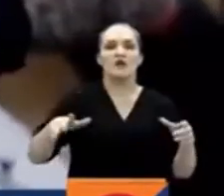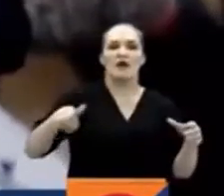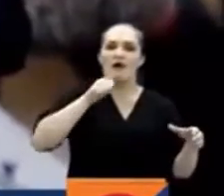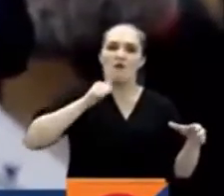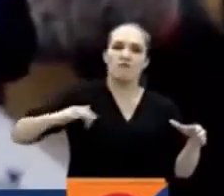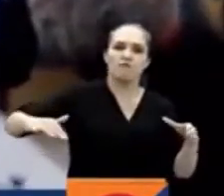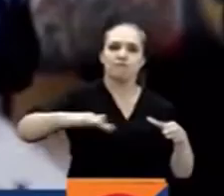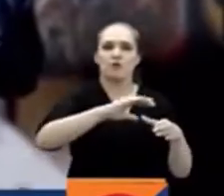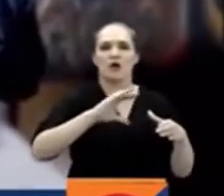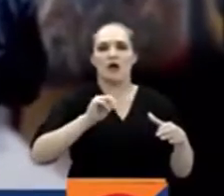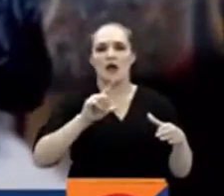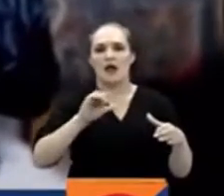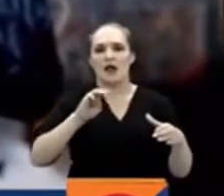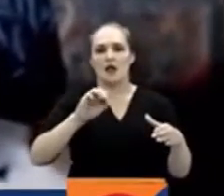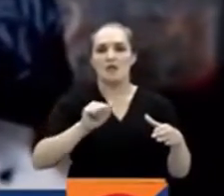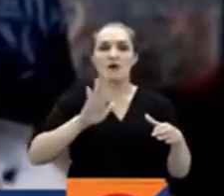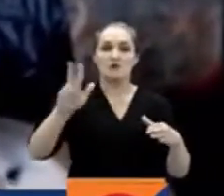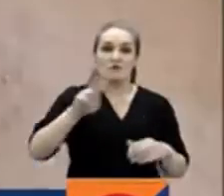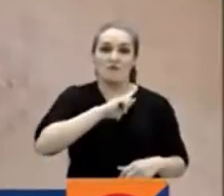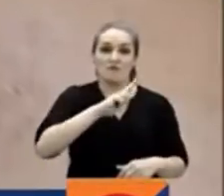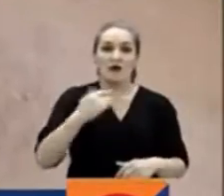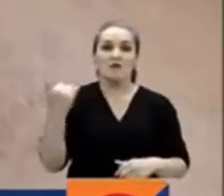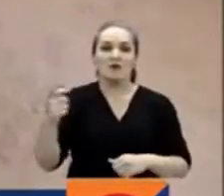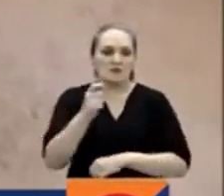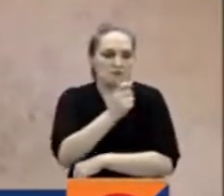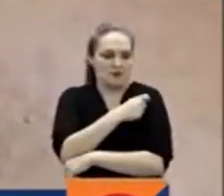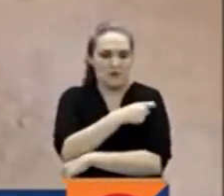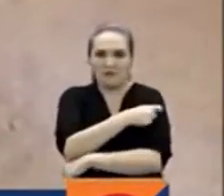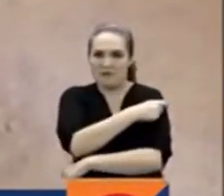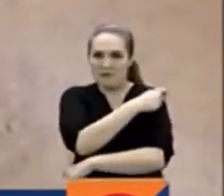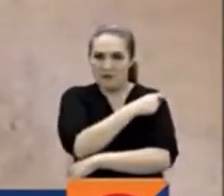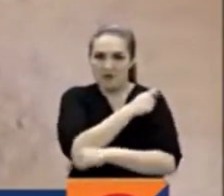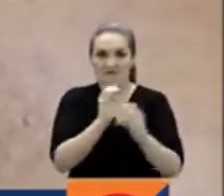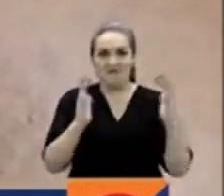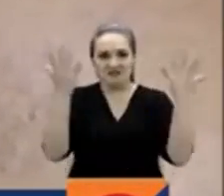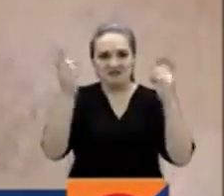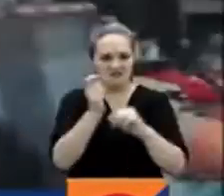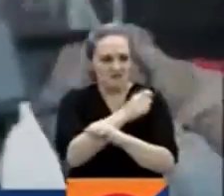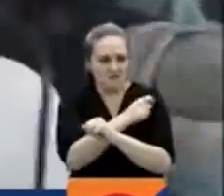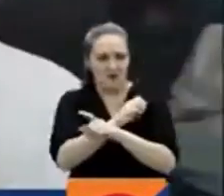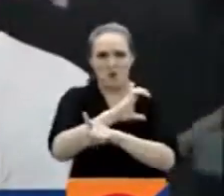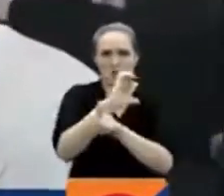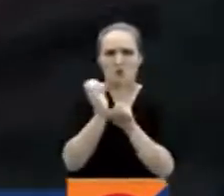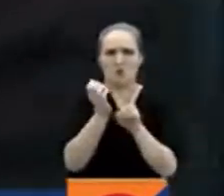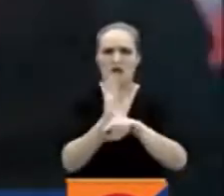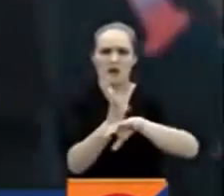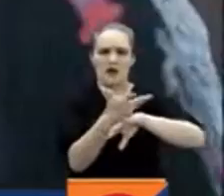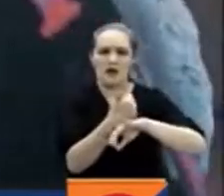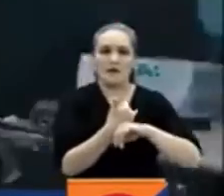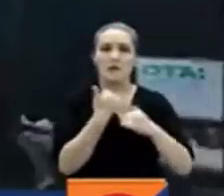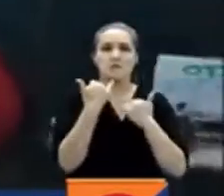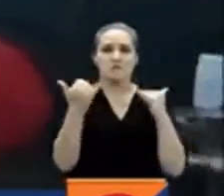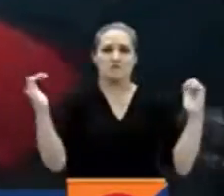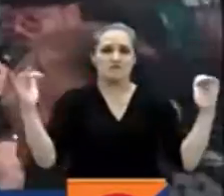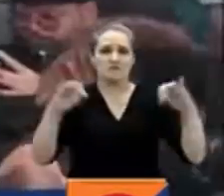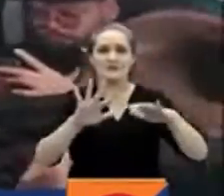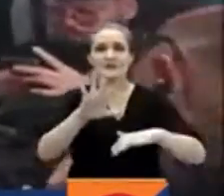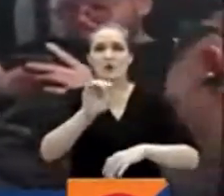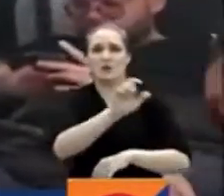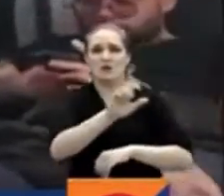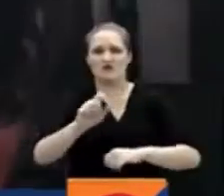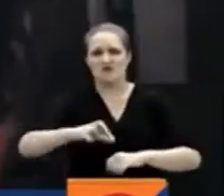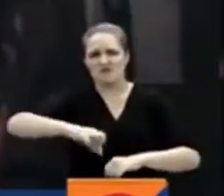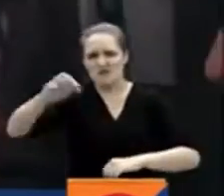realizará el Expo Tattoo Lago Inc. 2022. Un espacio lleno de tinta, cultura y arte. Habrá más de 50 artistas,